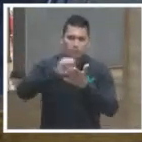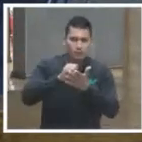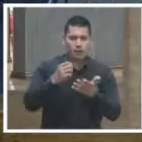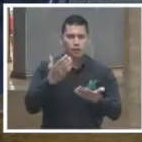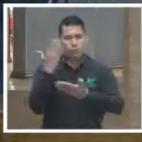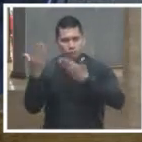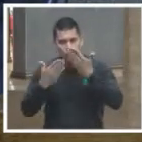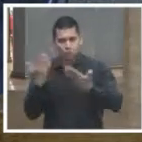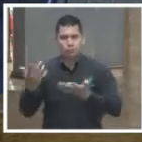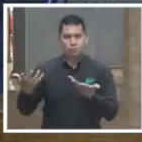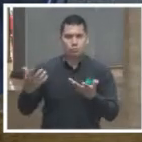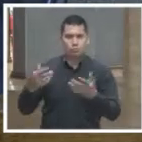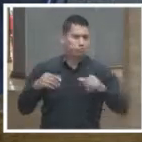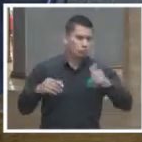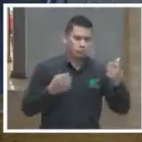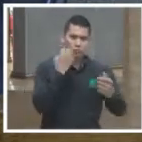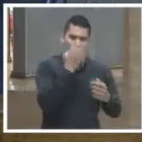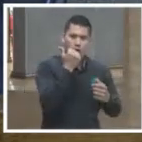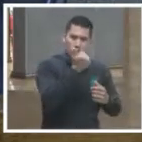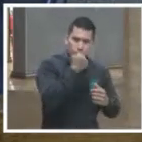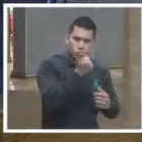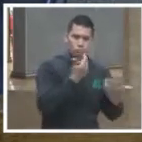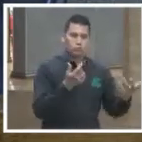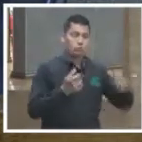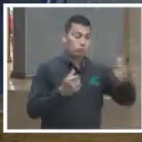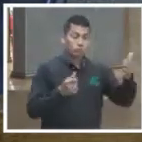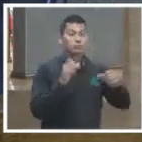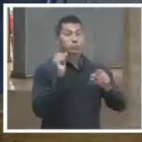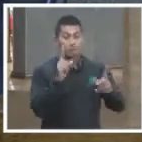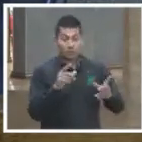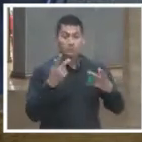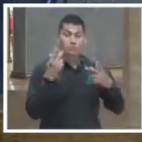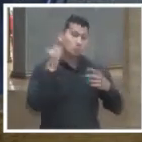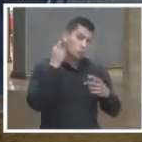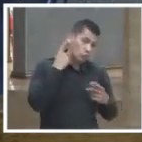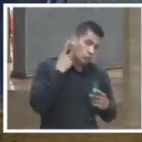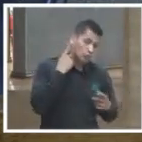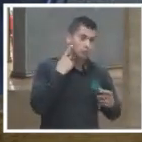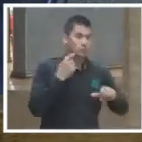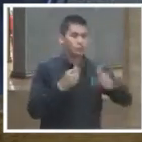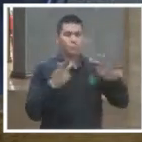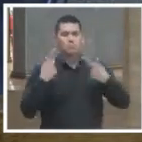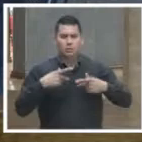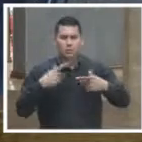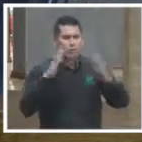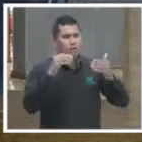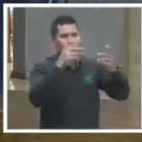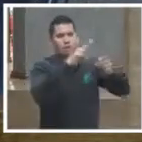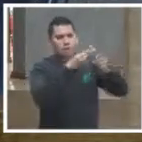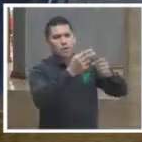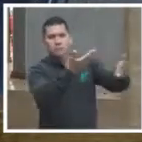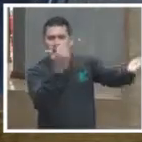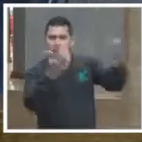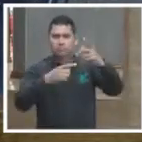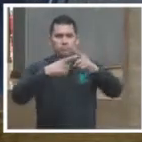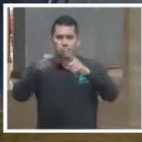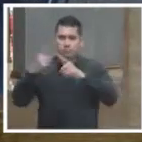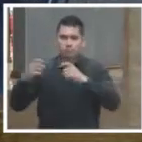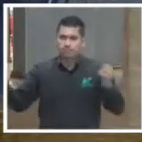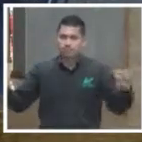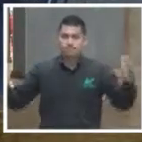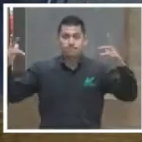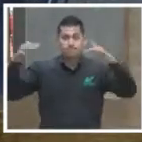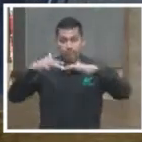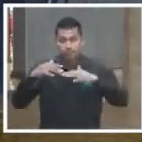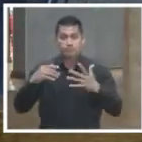y cuenta, académicos, actores políticos, ciudadanos y sobre todo que esto